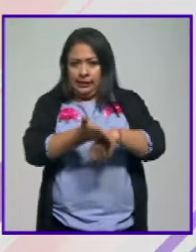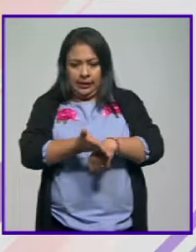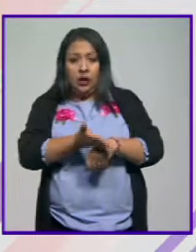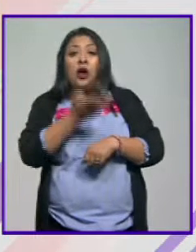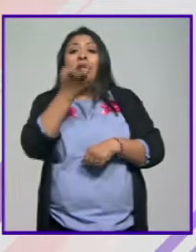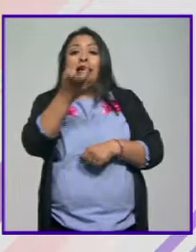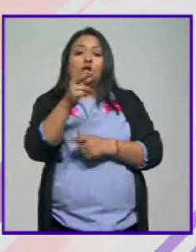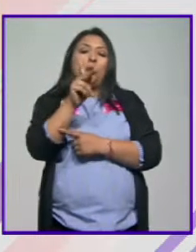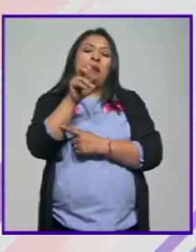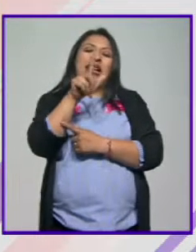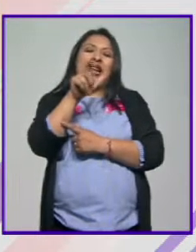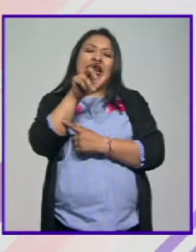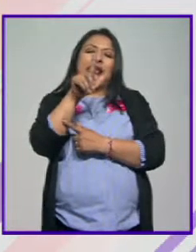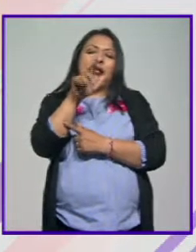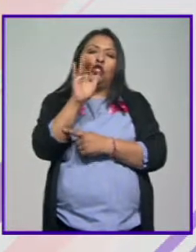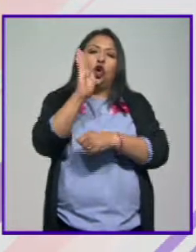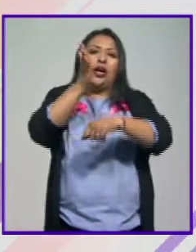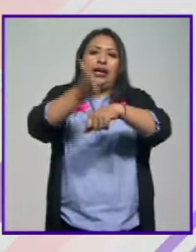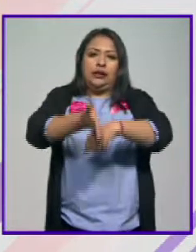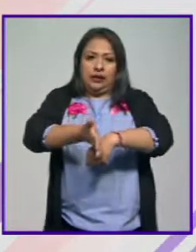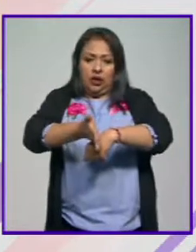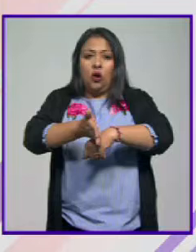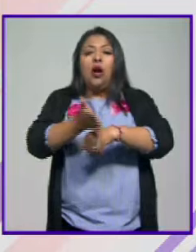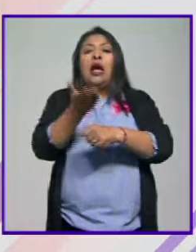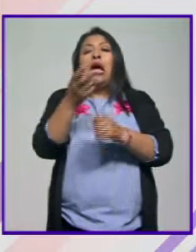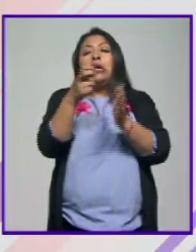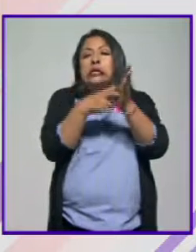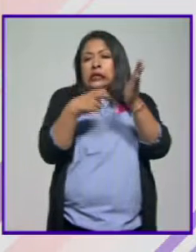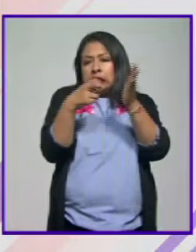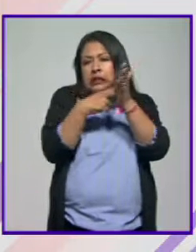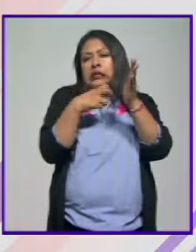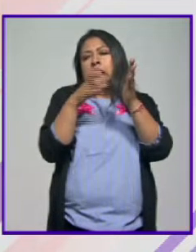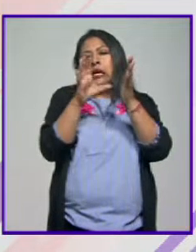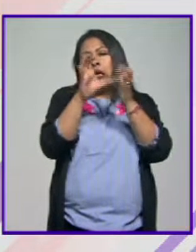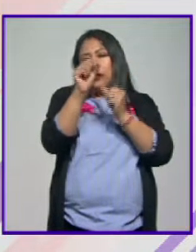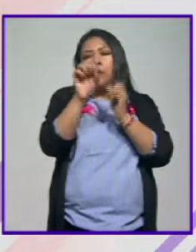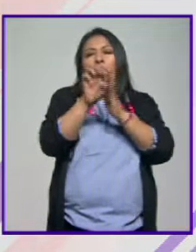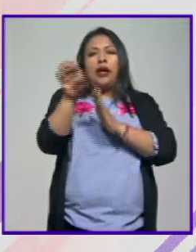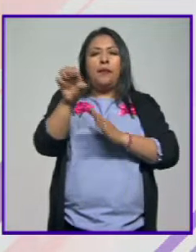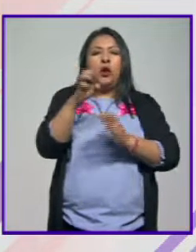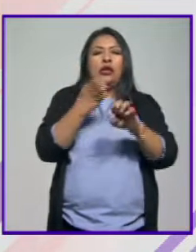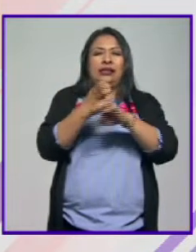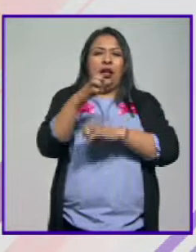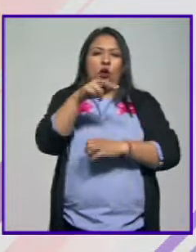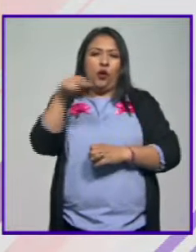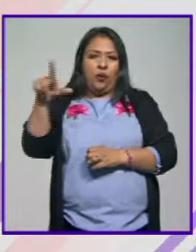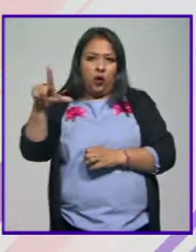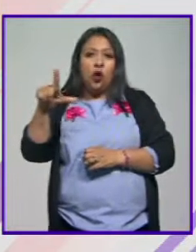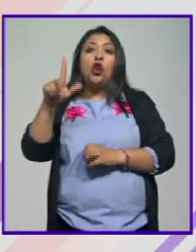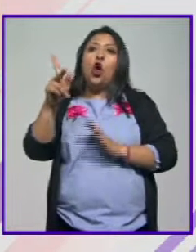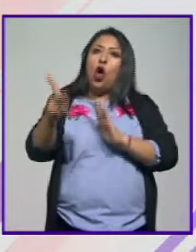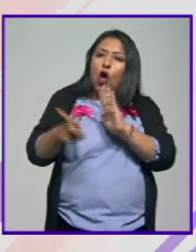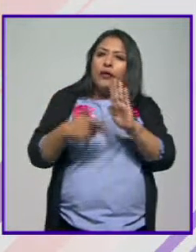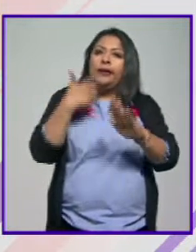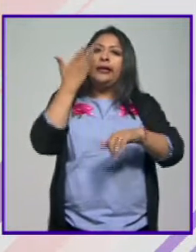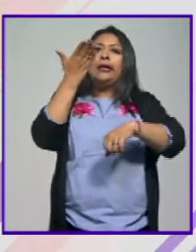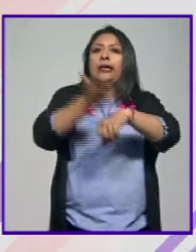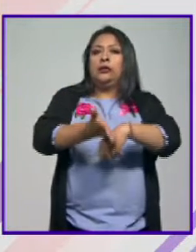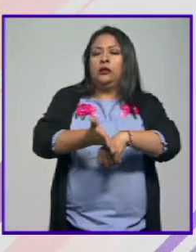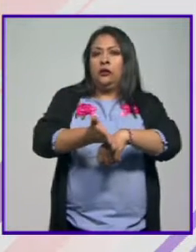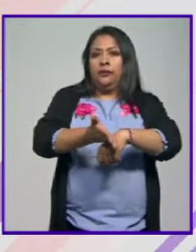Esa la penalización. Lo que hacen algunas reformas, como esta de Nuevo León, es volver a la penalización.